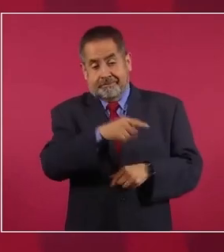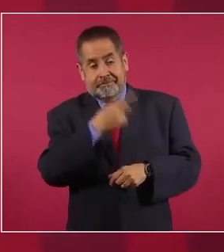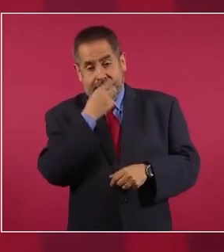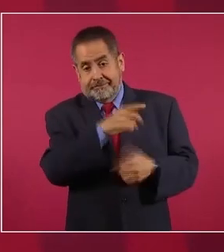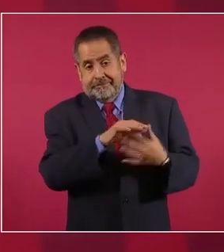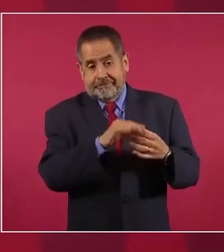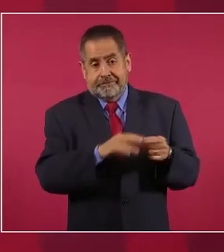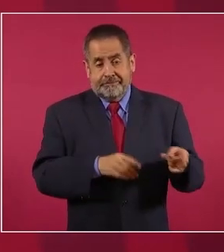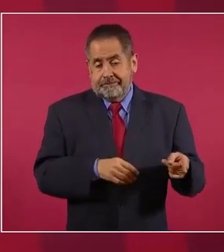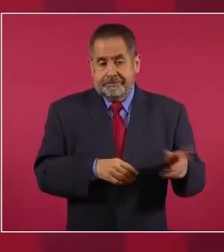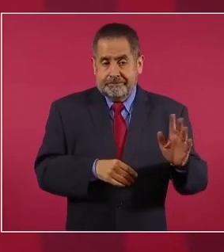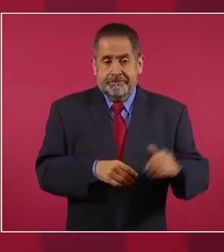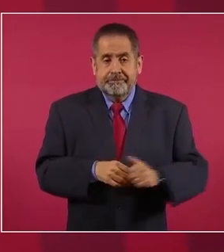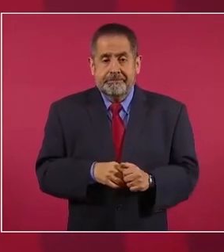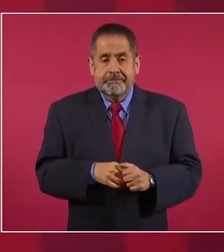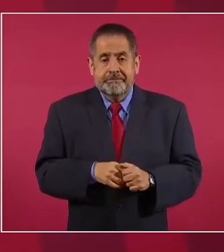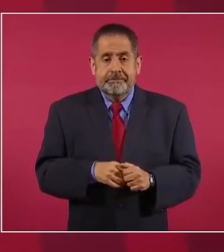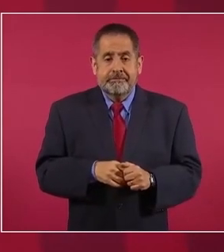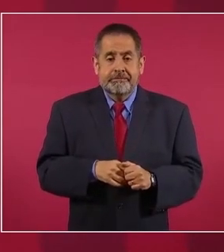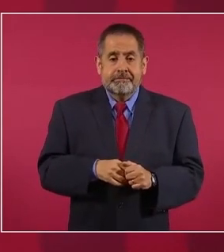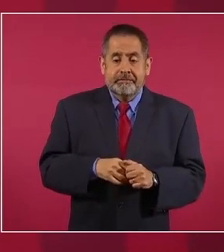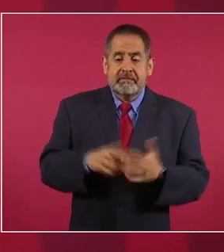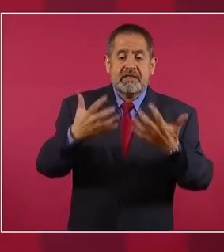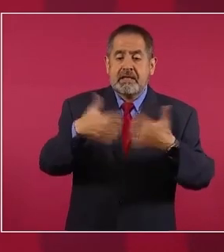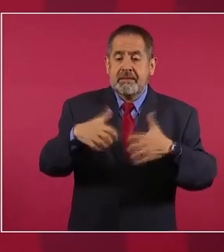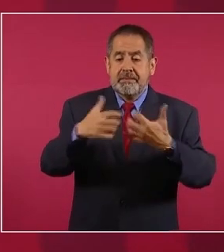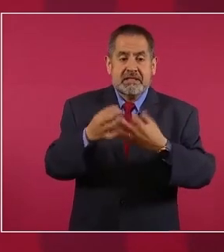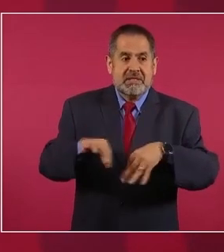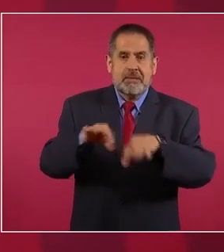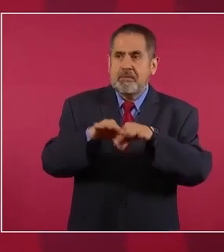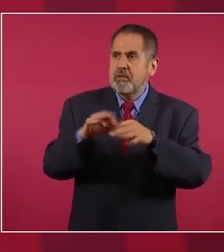empresas estratégicas